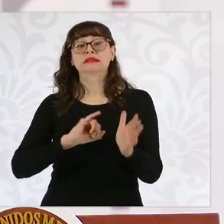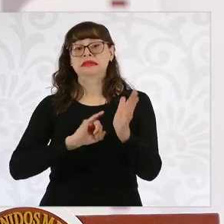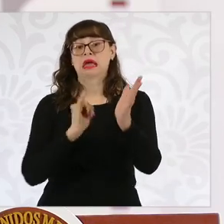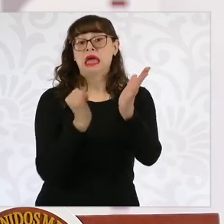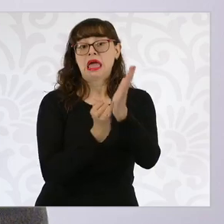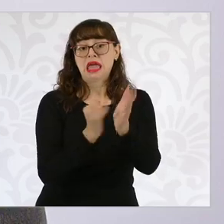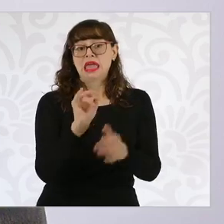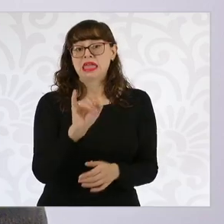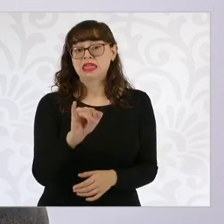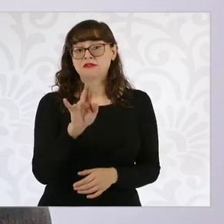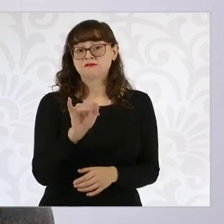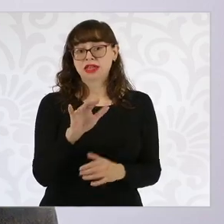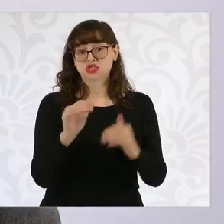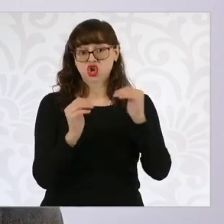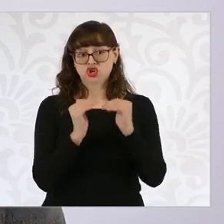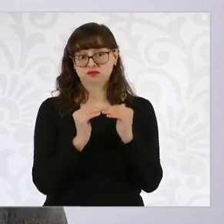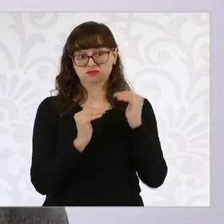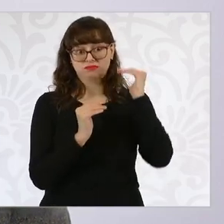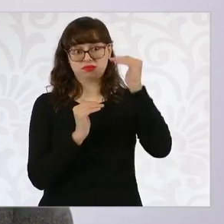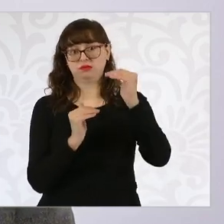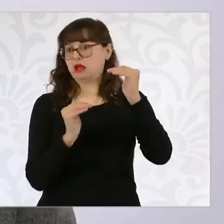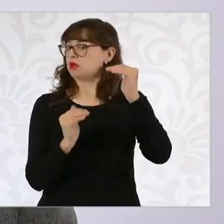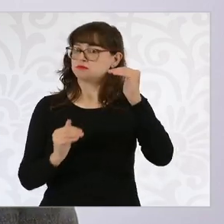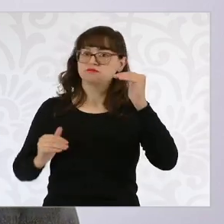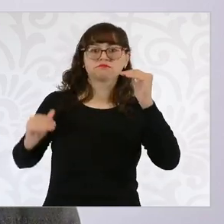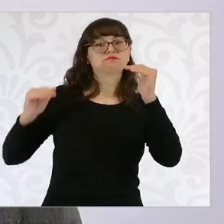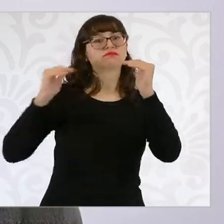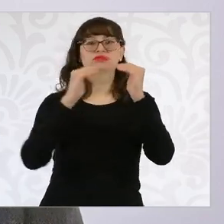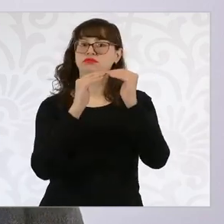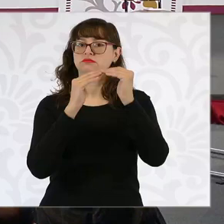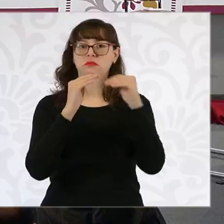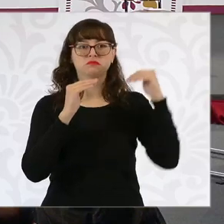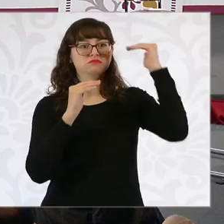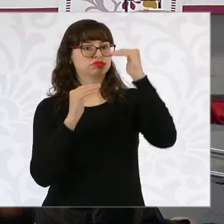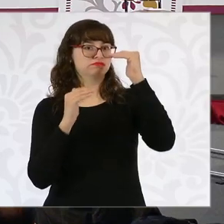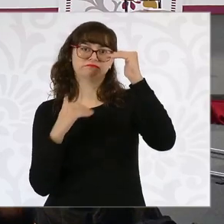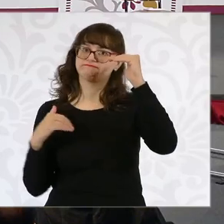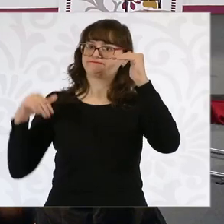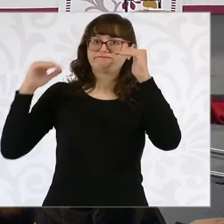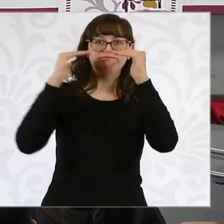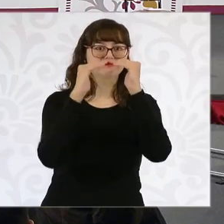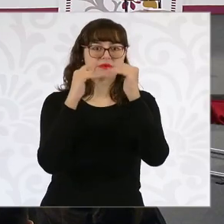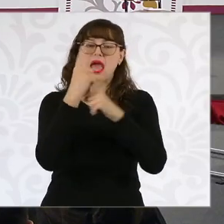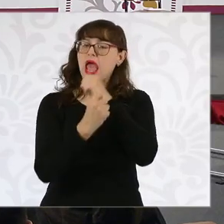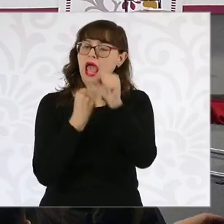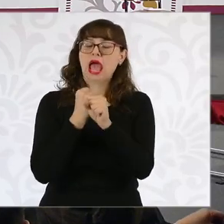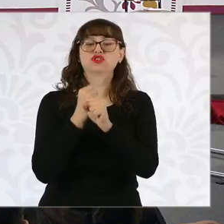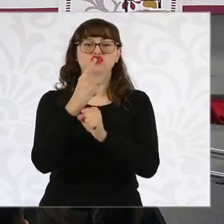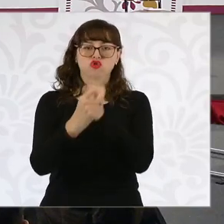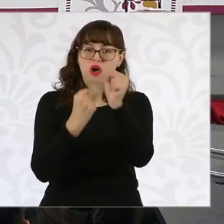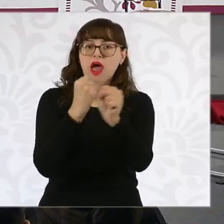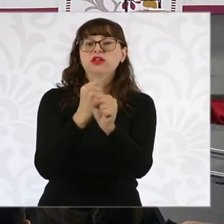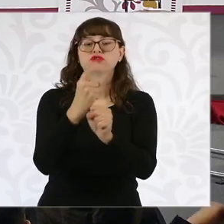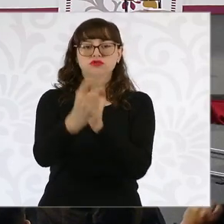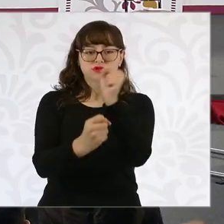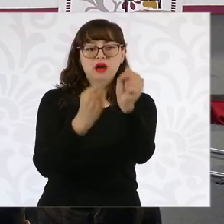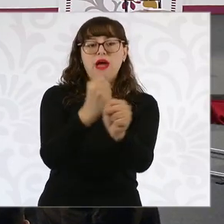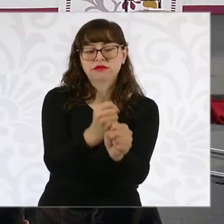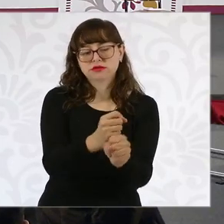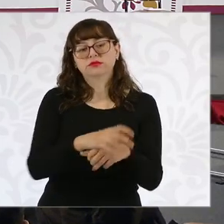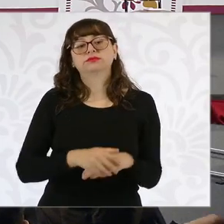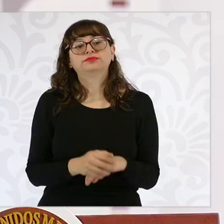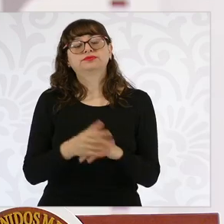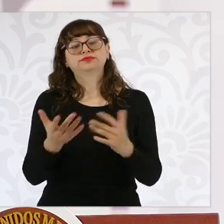mantener el valor de la pensión. Adelante. las pensiones. Adelante. En el caso de la